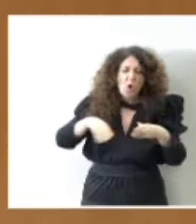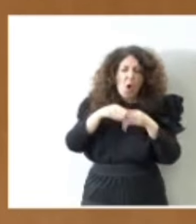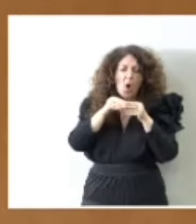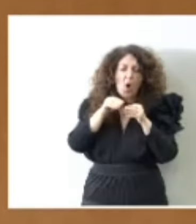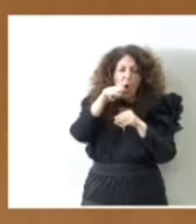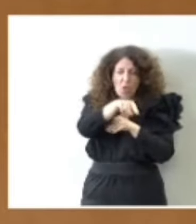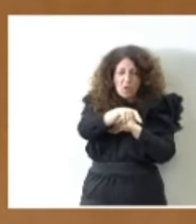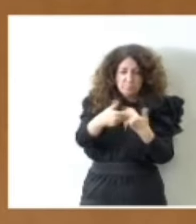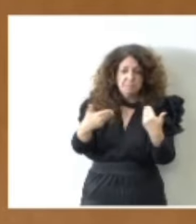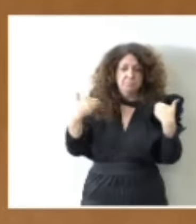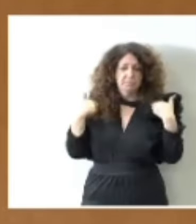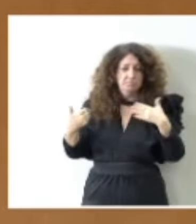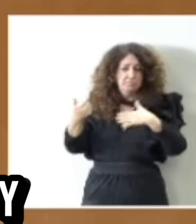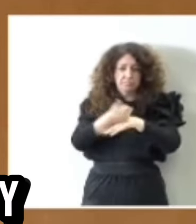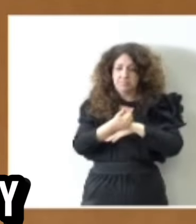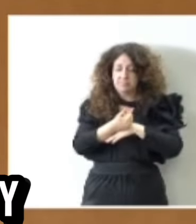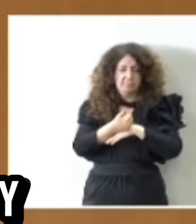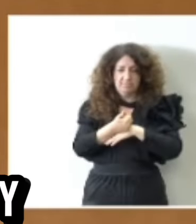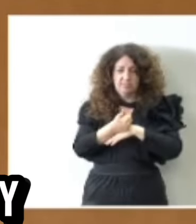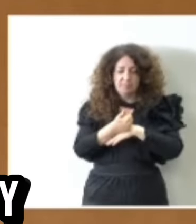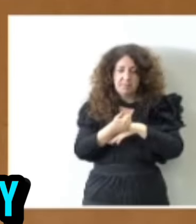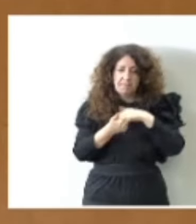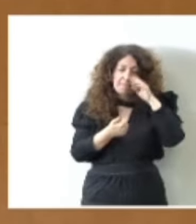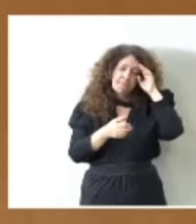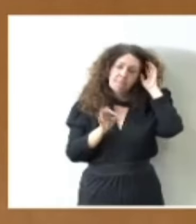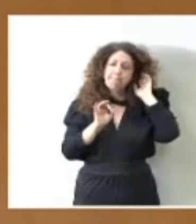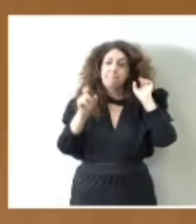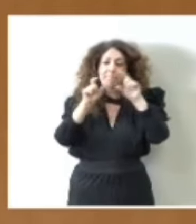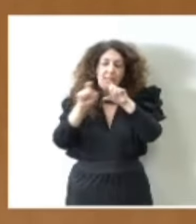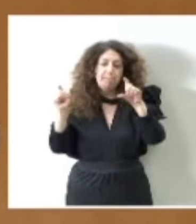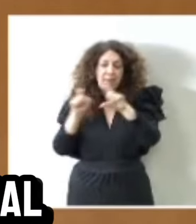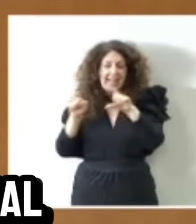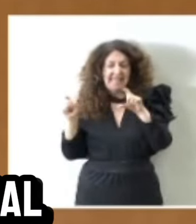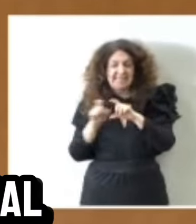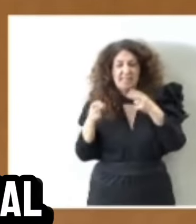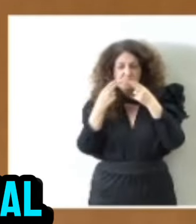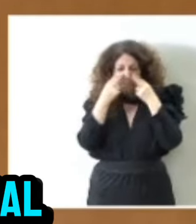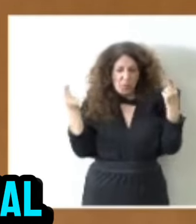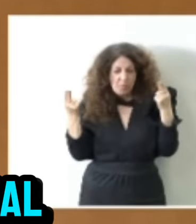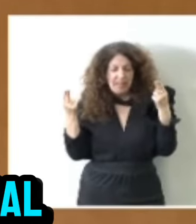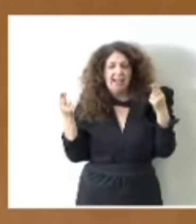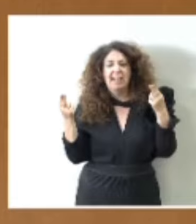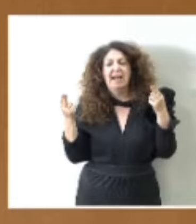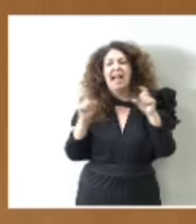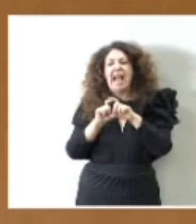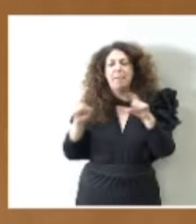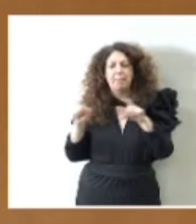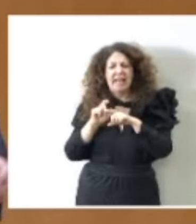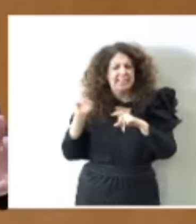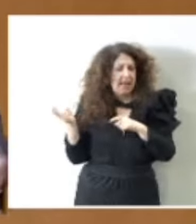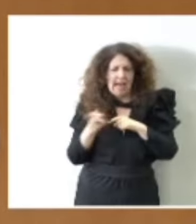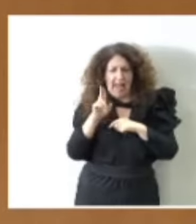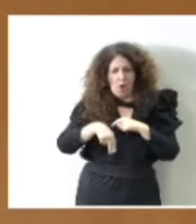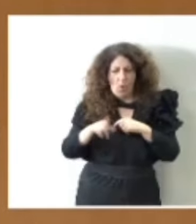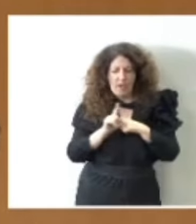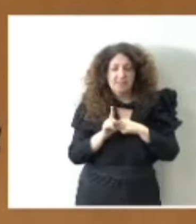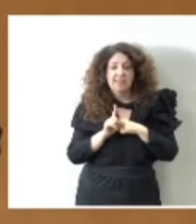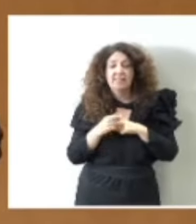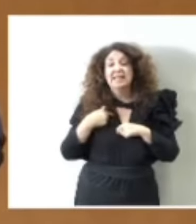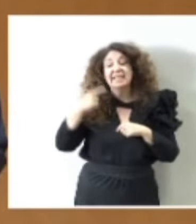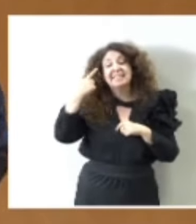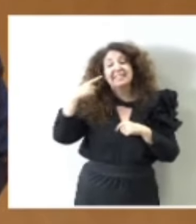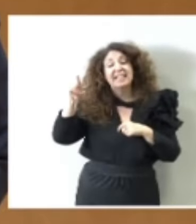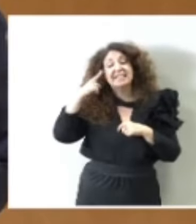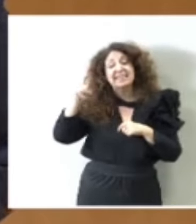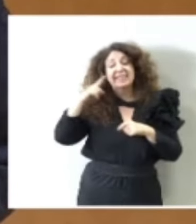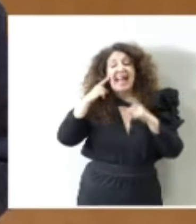del Estado y de las entidades, organismos autónomos y empresas del sector público empresarial y fundacional. Pero como yo sé que hará el mayor